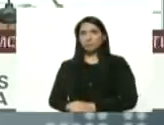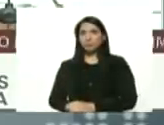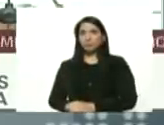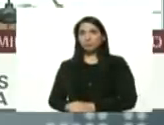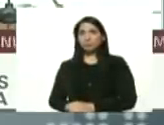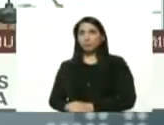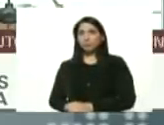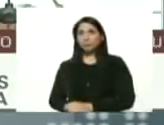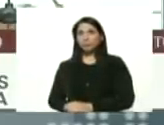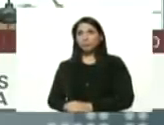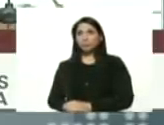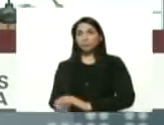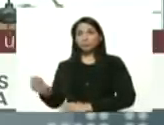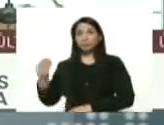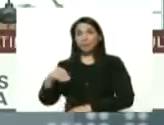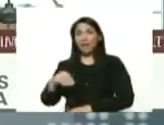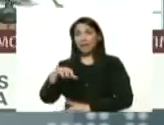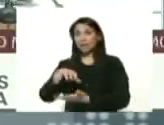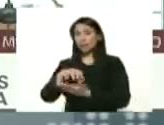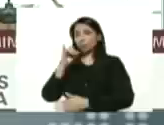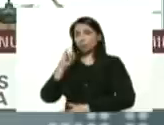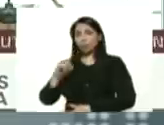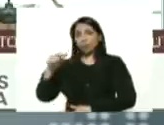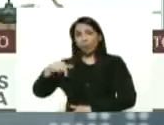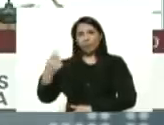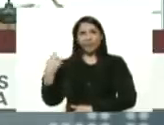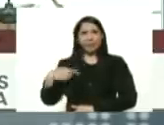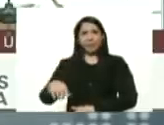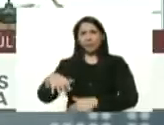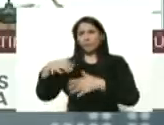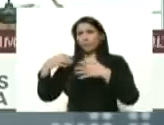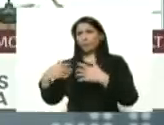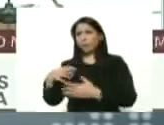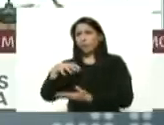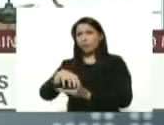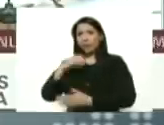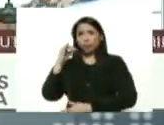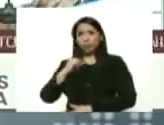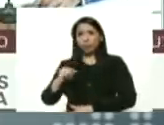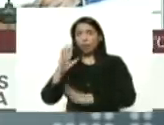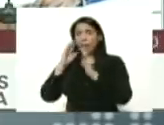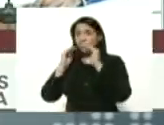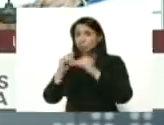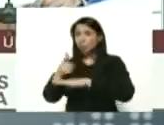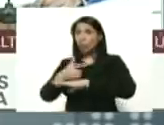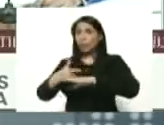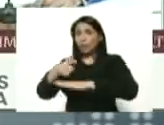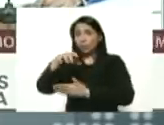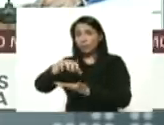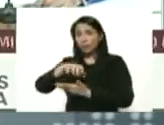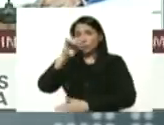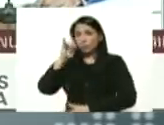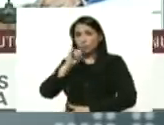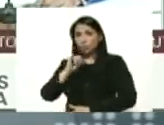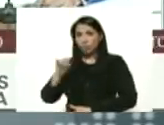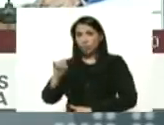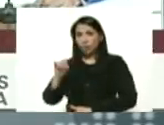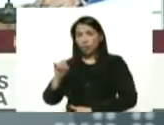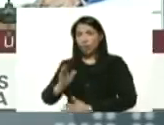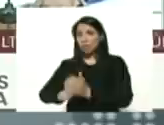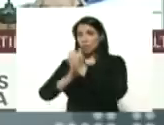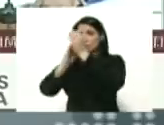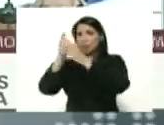no tenemos más casos del estado Zulia hoy tenemos muchos casos del estado Zulia atención gobernador líder